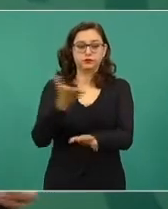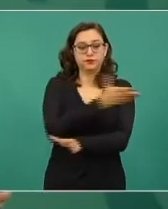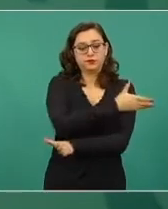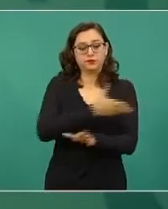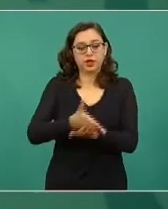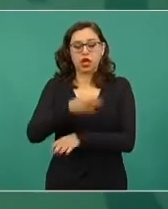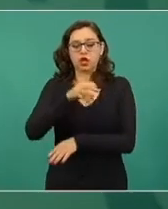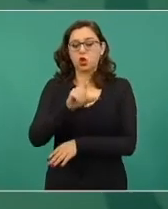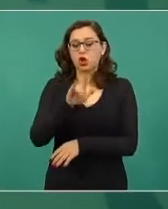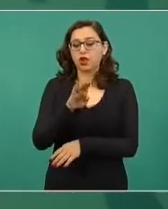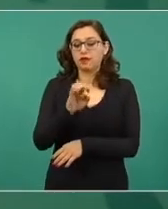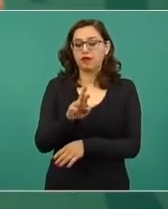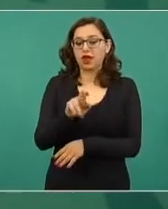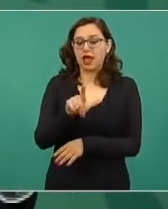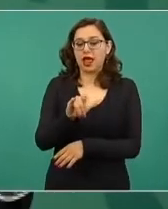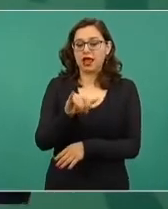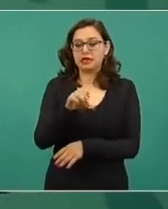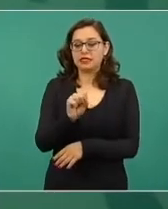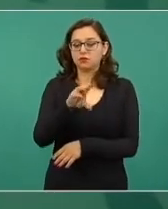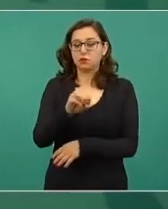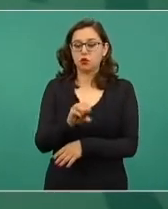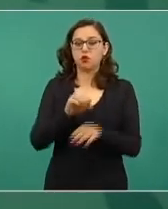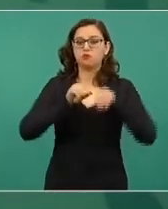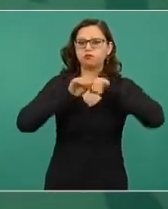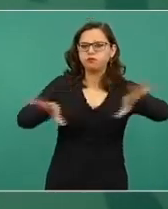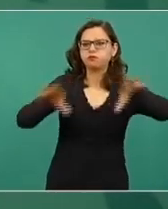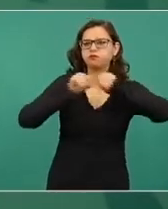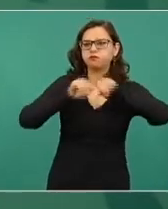También individualizó,